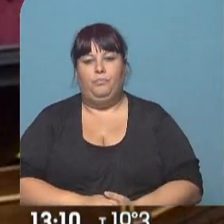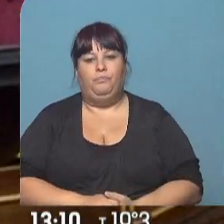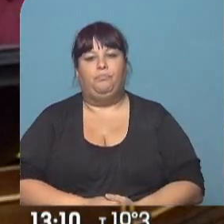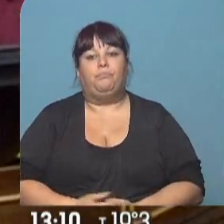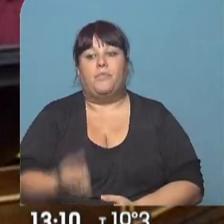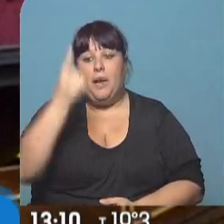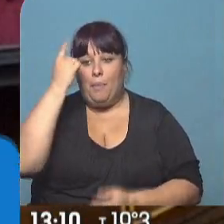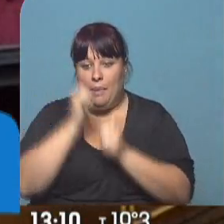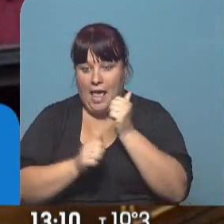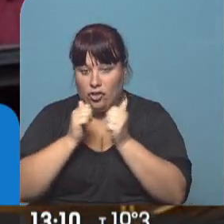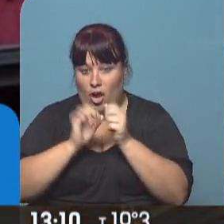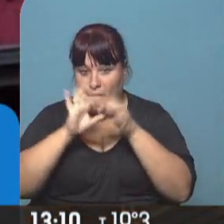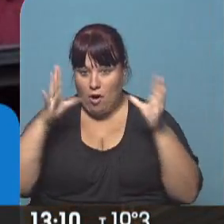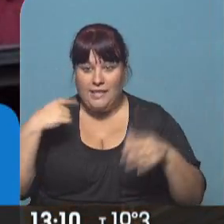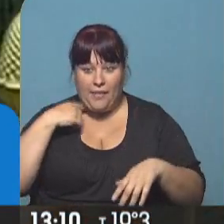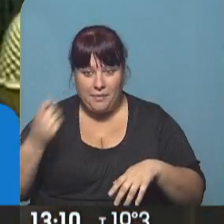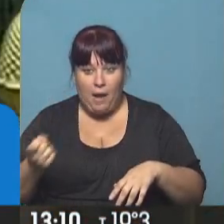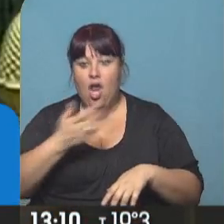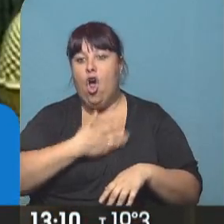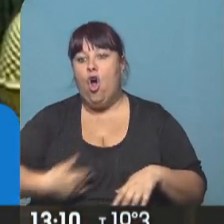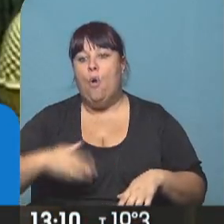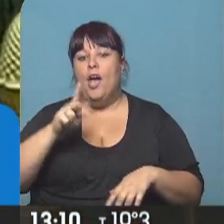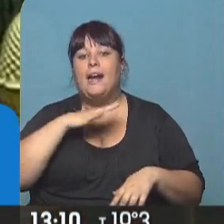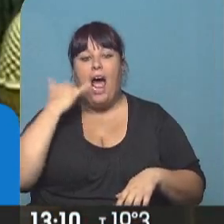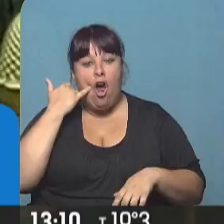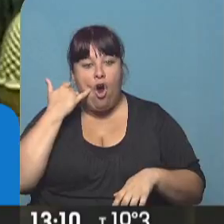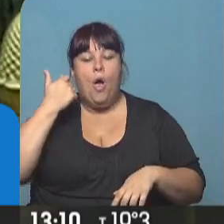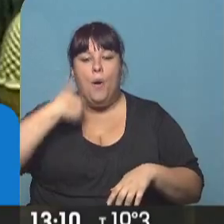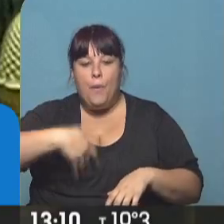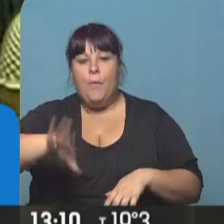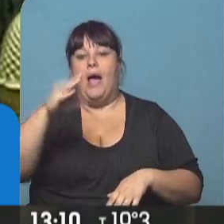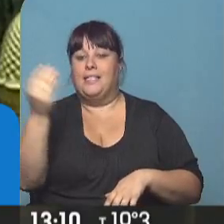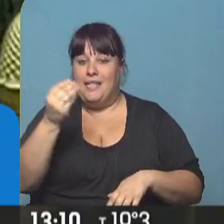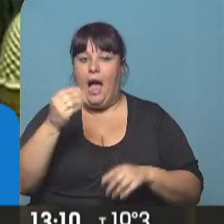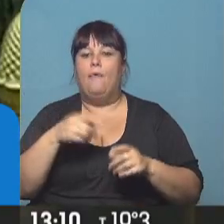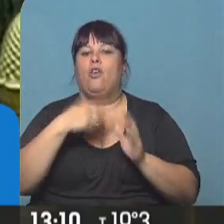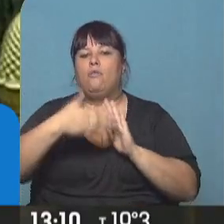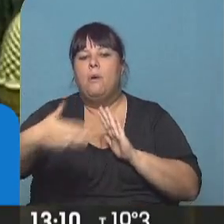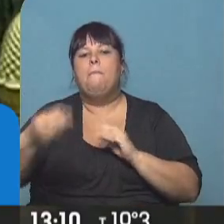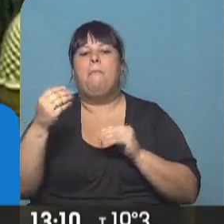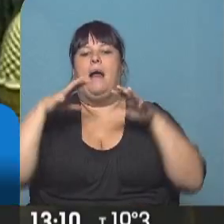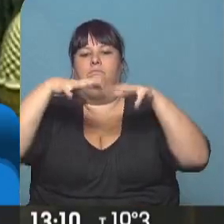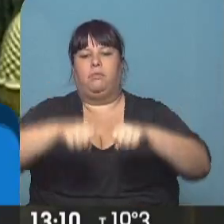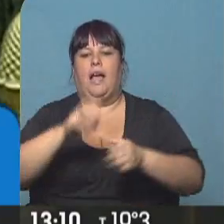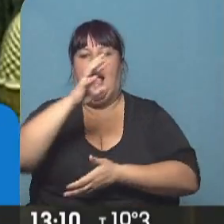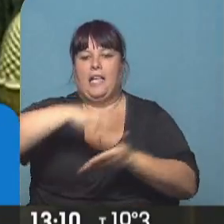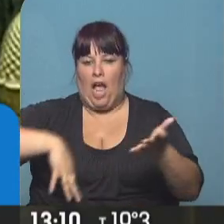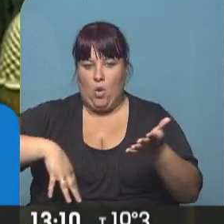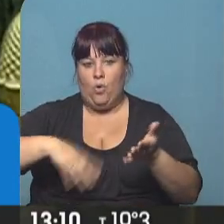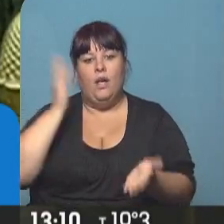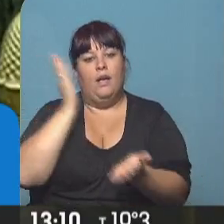Primera vez en la historia democrática española, el gobierno de Mariano Rajoy activará el sábado el proceso para intervenir Cataluña